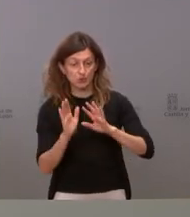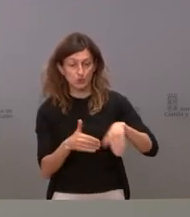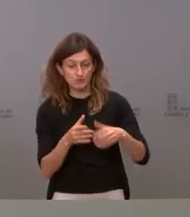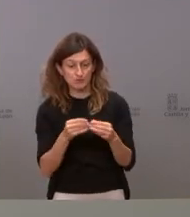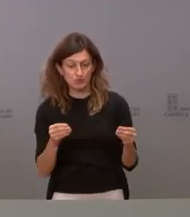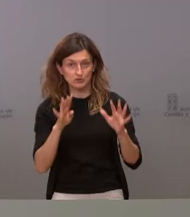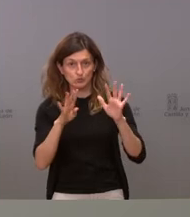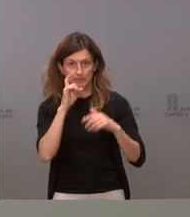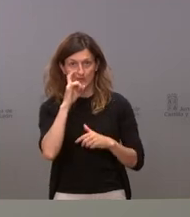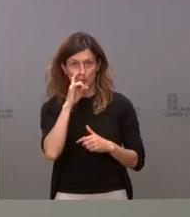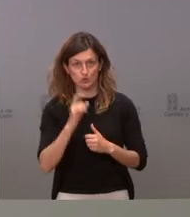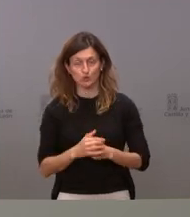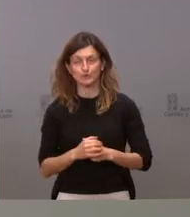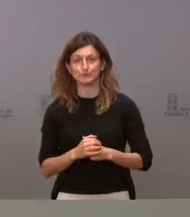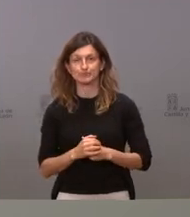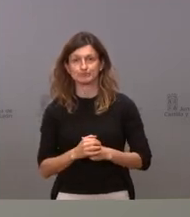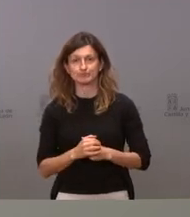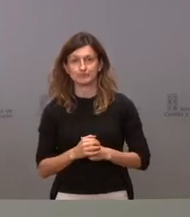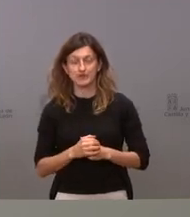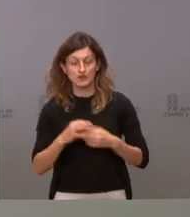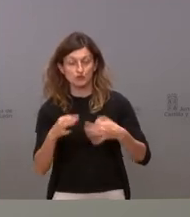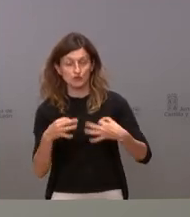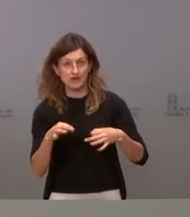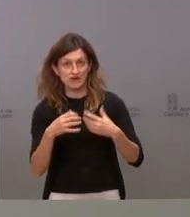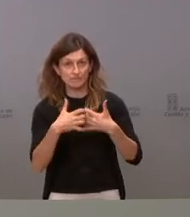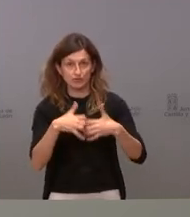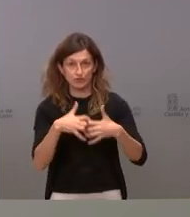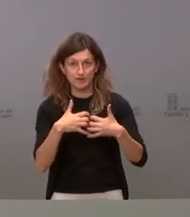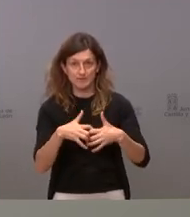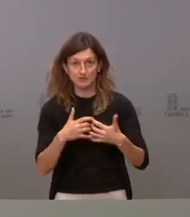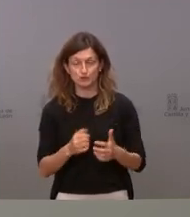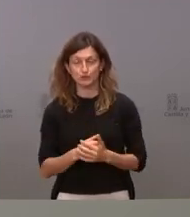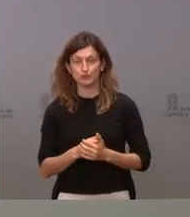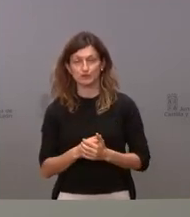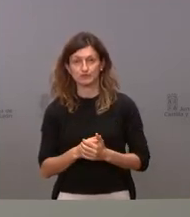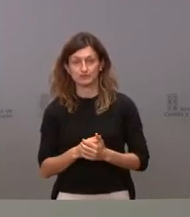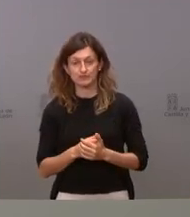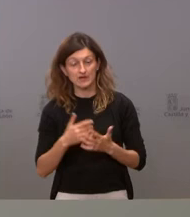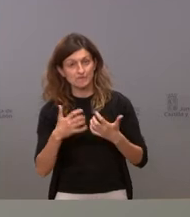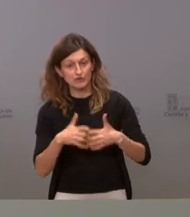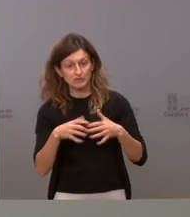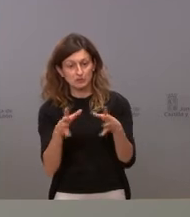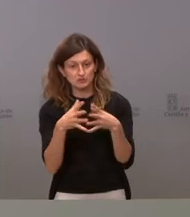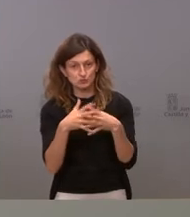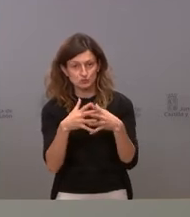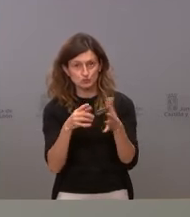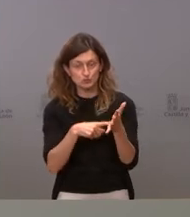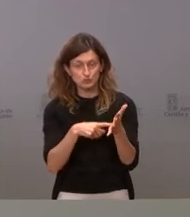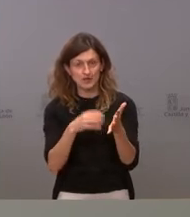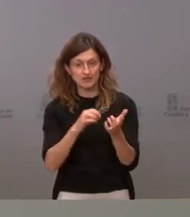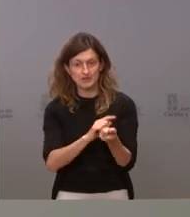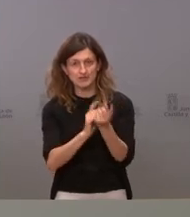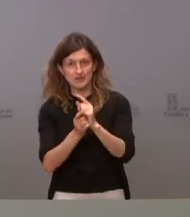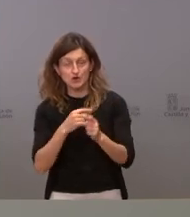el del 9 de junio. El normal funcionamiento es que de esa estructura tendría que haber pasado a la